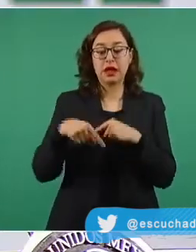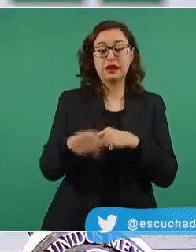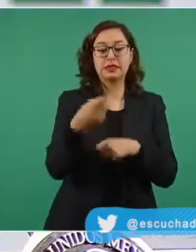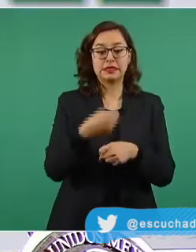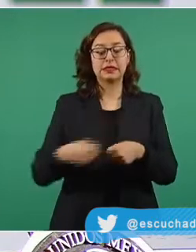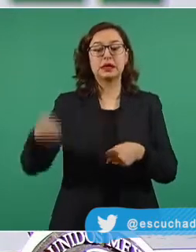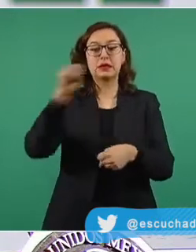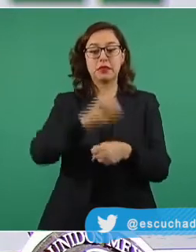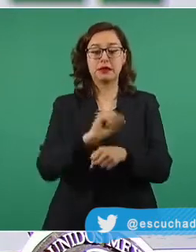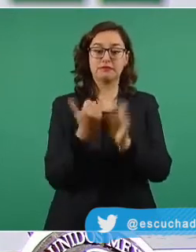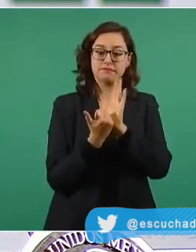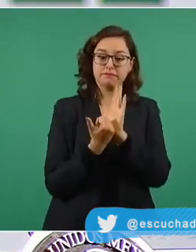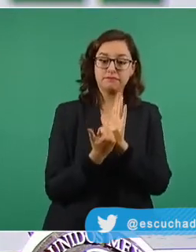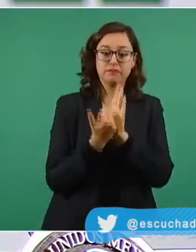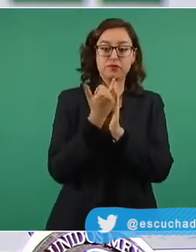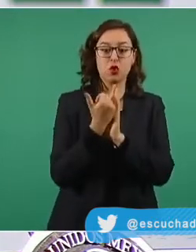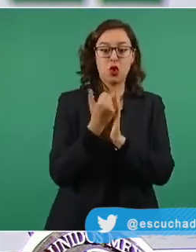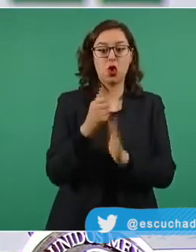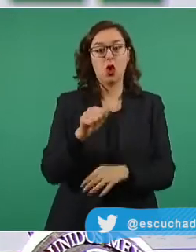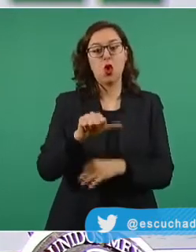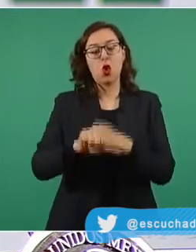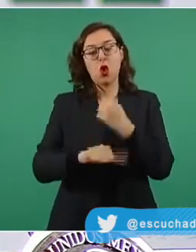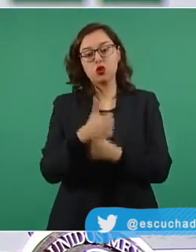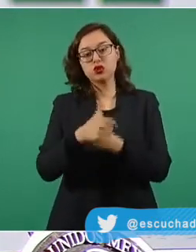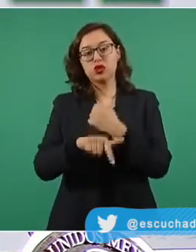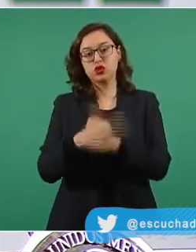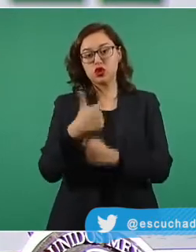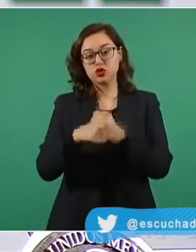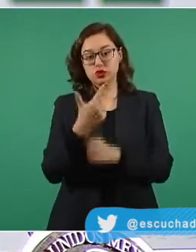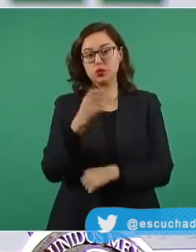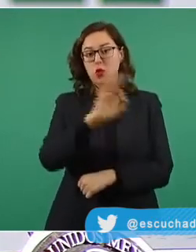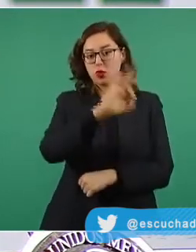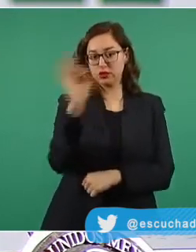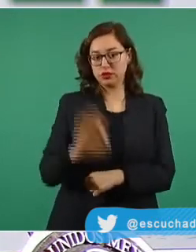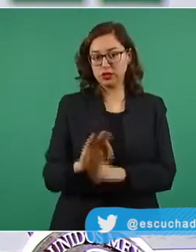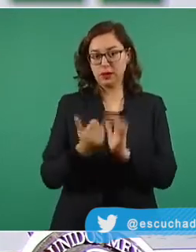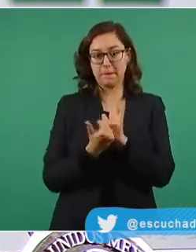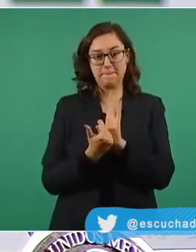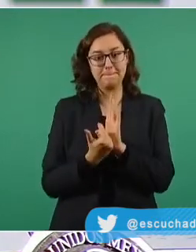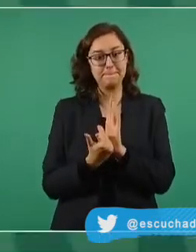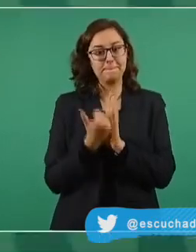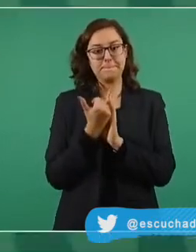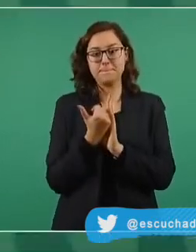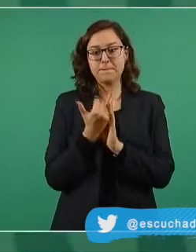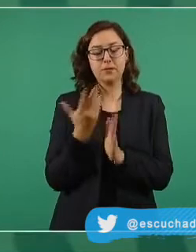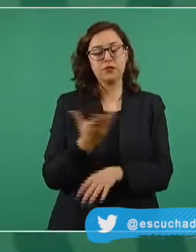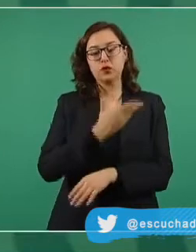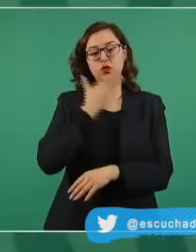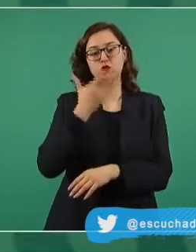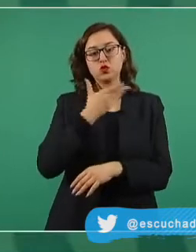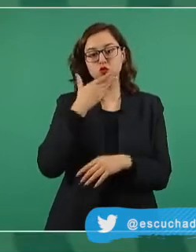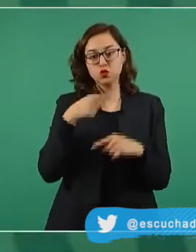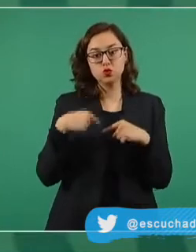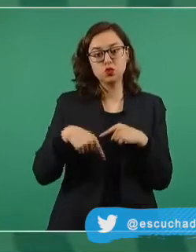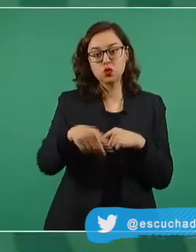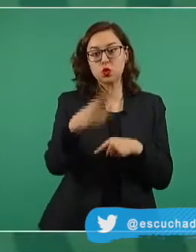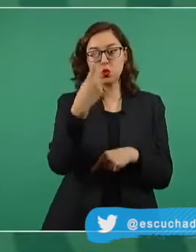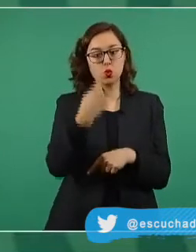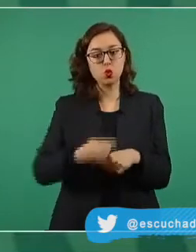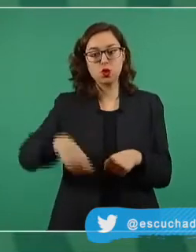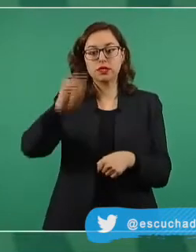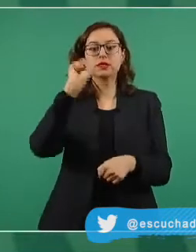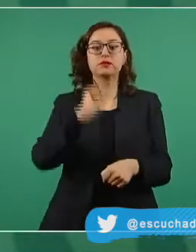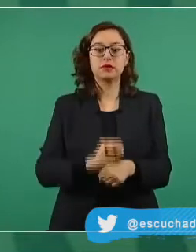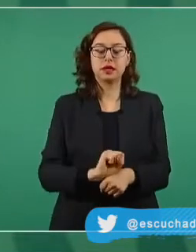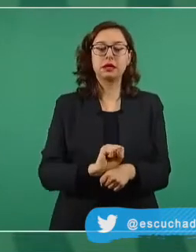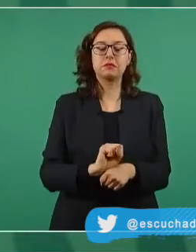de 11 por ciento en este momento 12 por ciento y siguiendo el patrón general de comportamiento de la epidemia podemos suponer